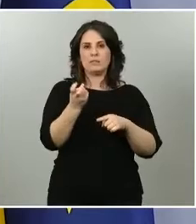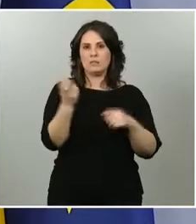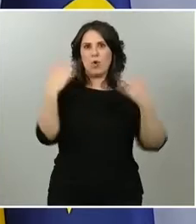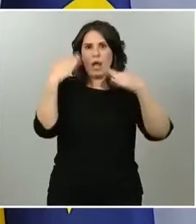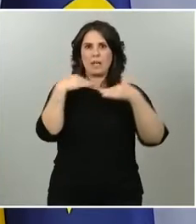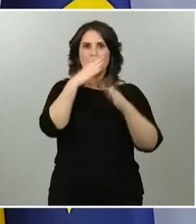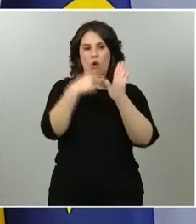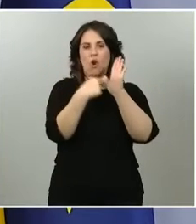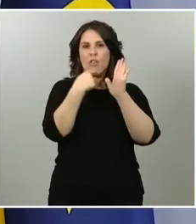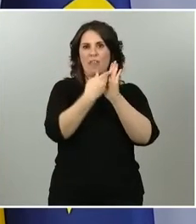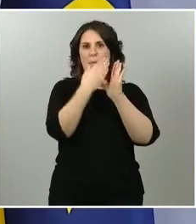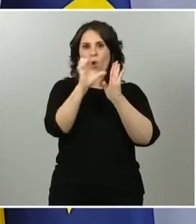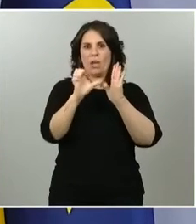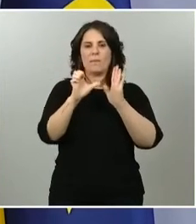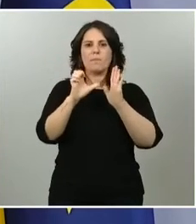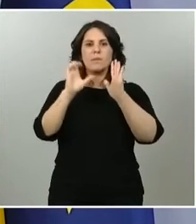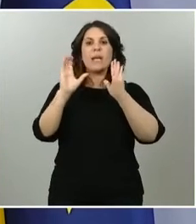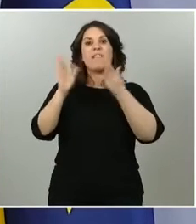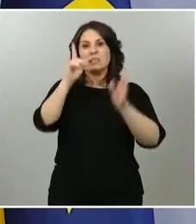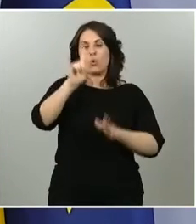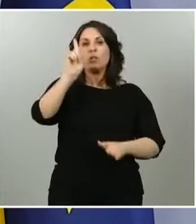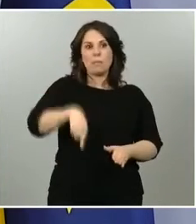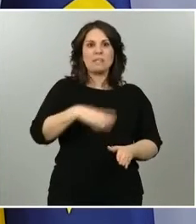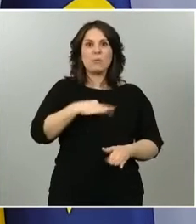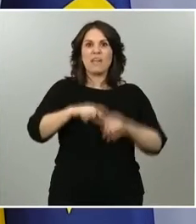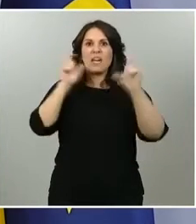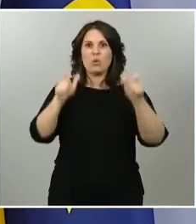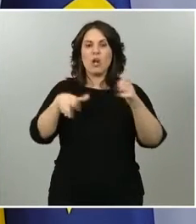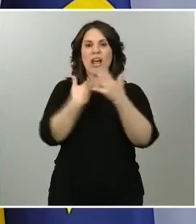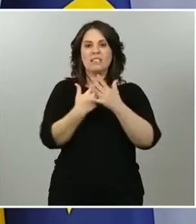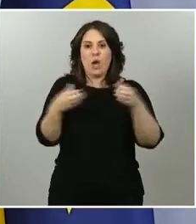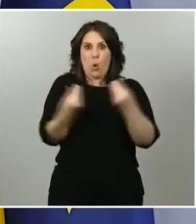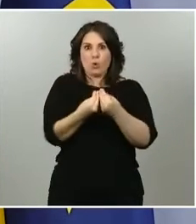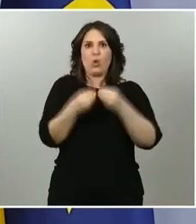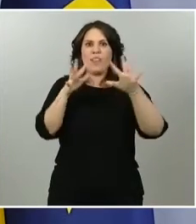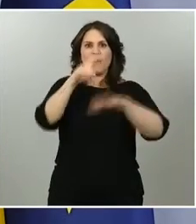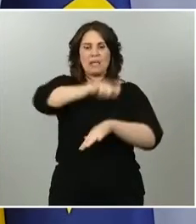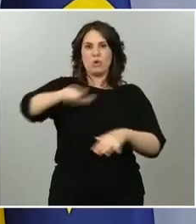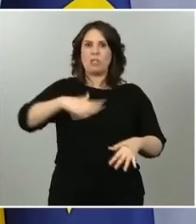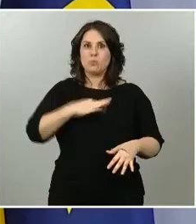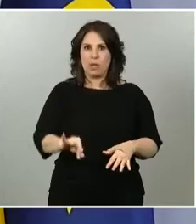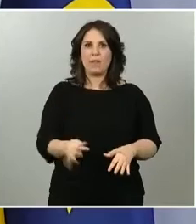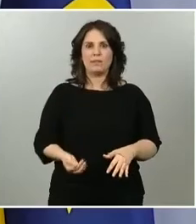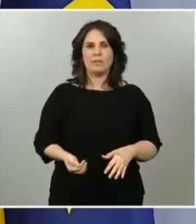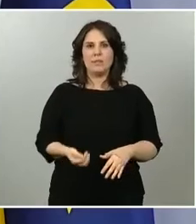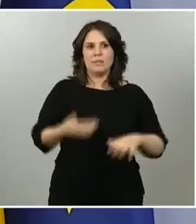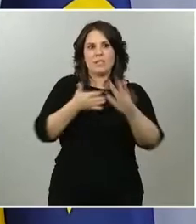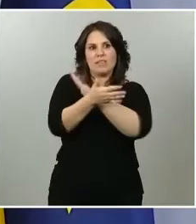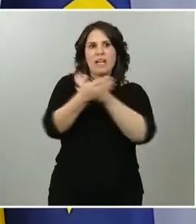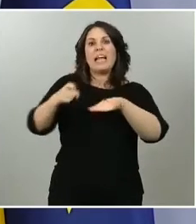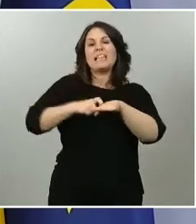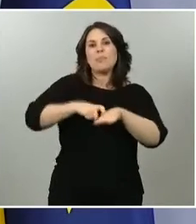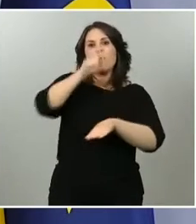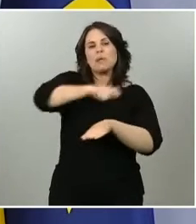también en fase 1 se permiten reuniones de hasta 10 personas y, por tanto, no se pone ninguna restricción a qué tipo de personas tienen que hacer, siempre,